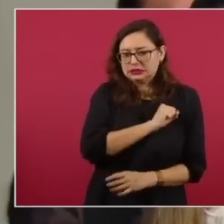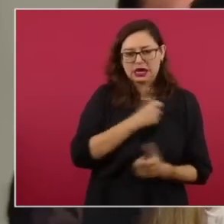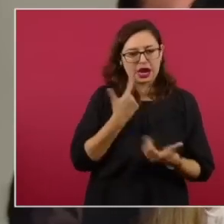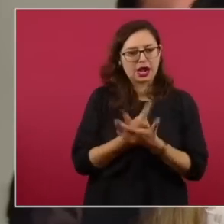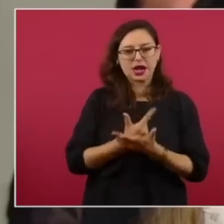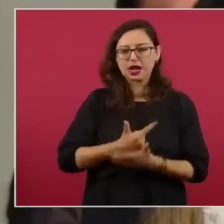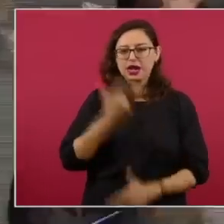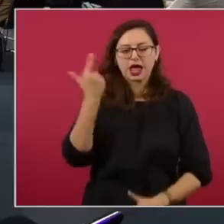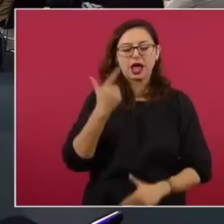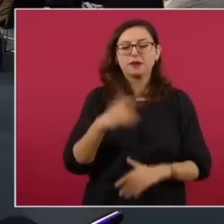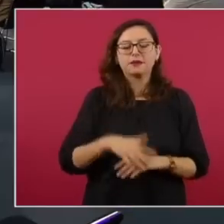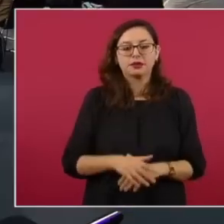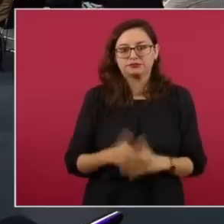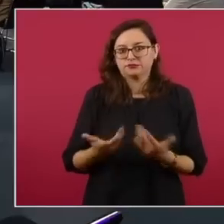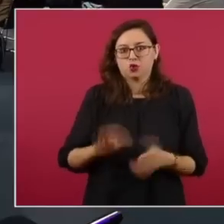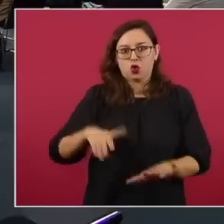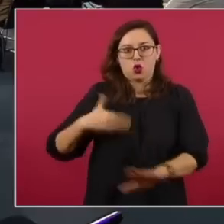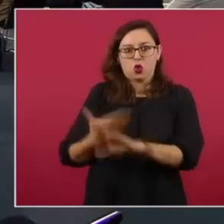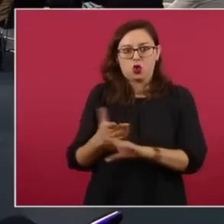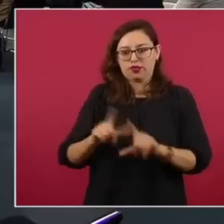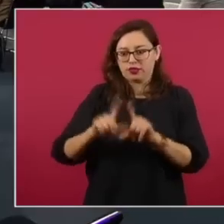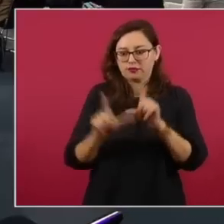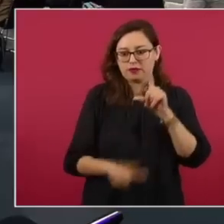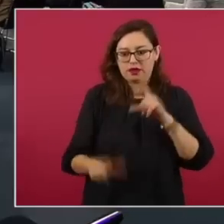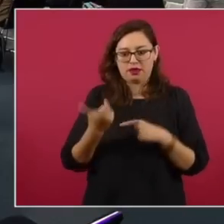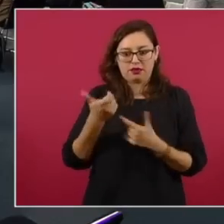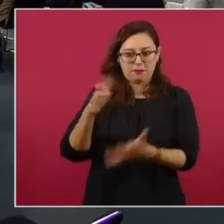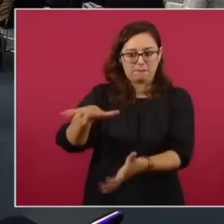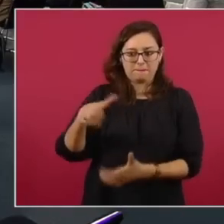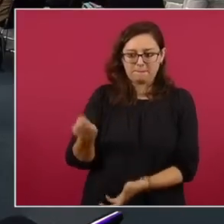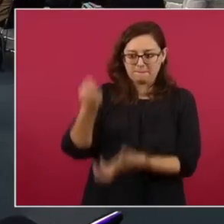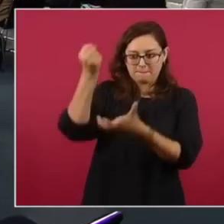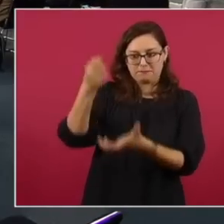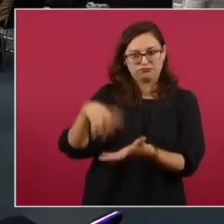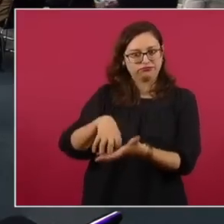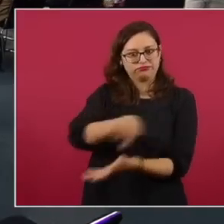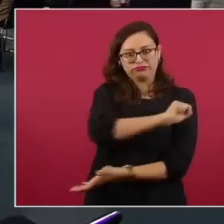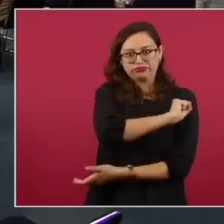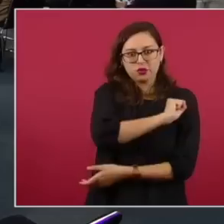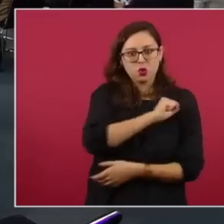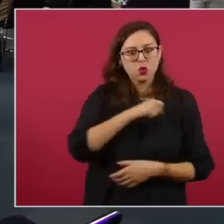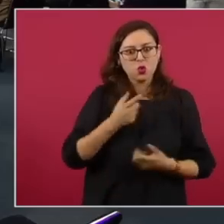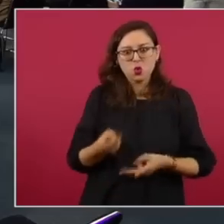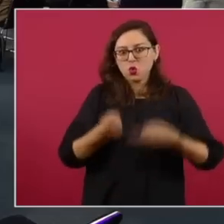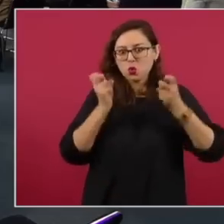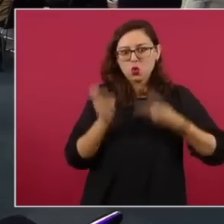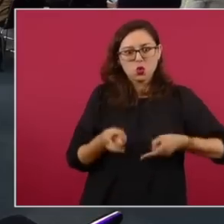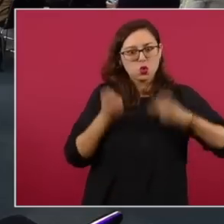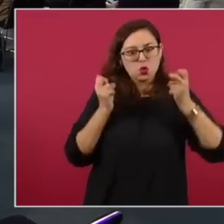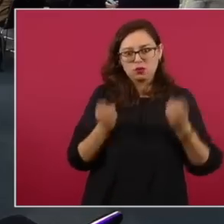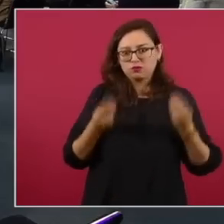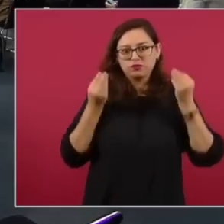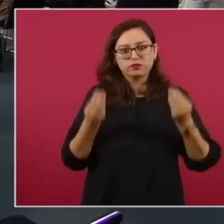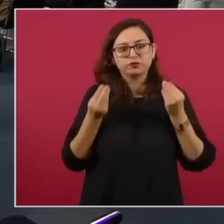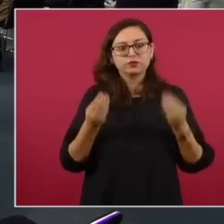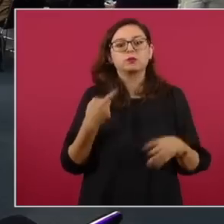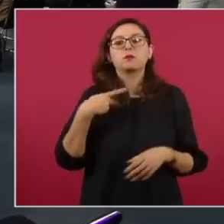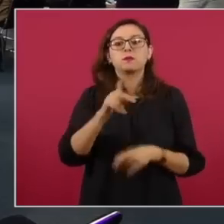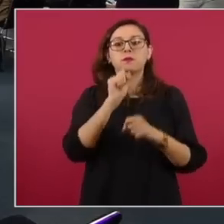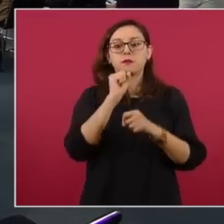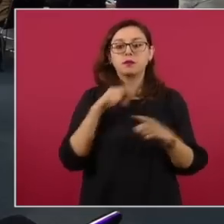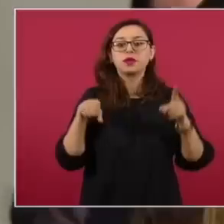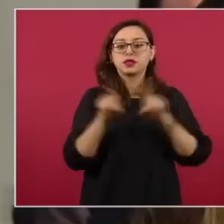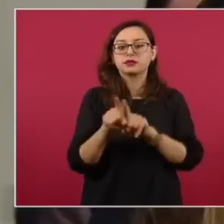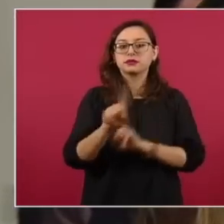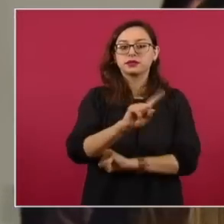la hacienda pública, a la hacienda mexicana por todo lo que se robaron. Pero también en el caso de Ernesto